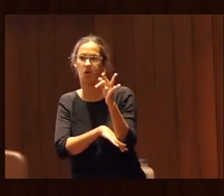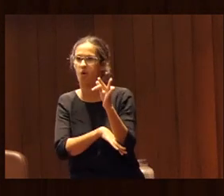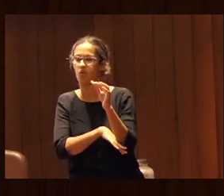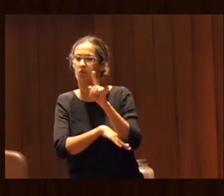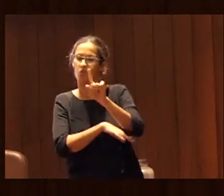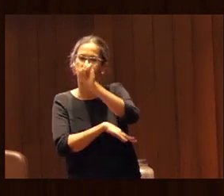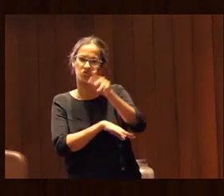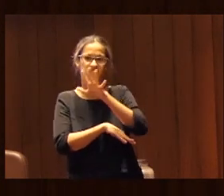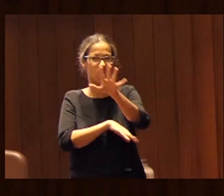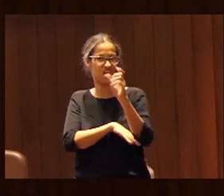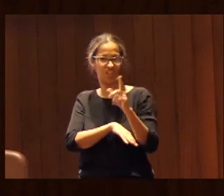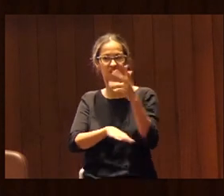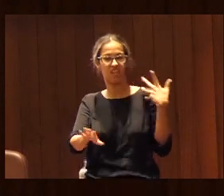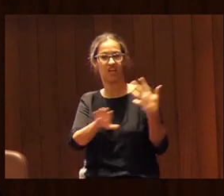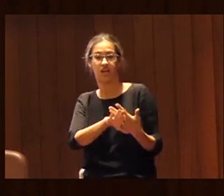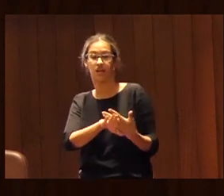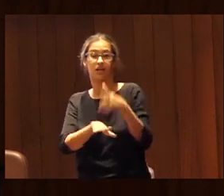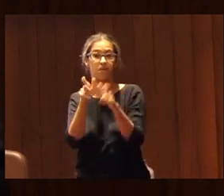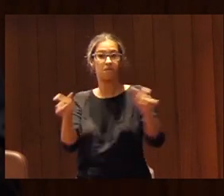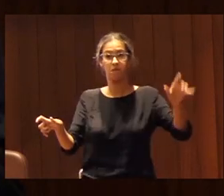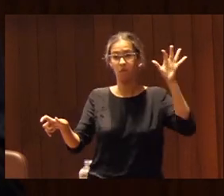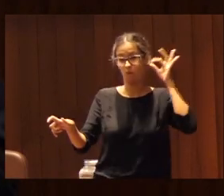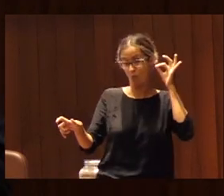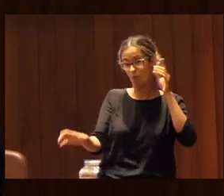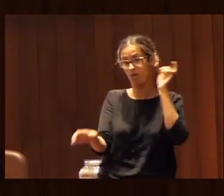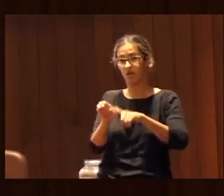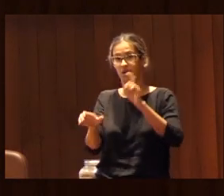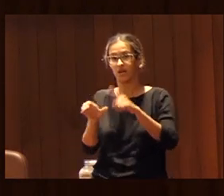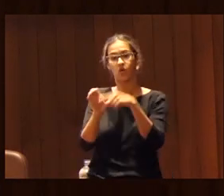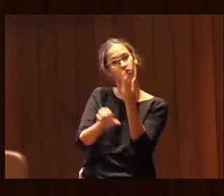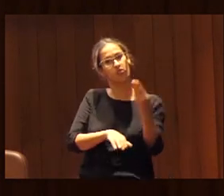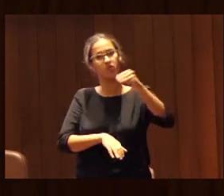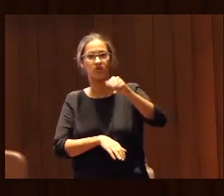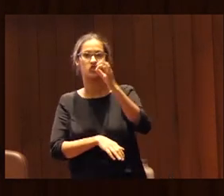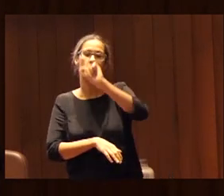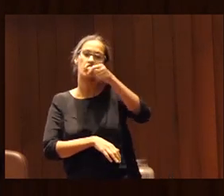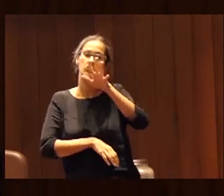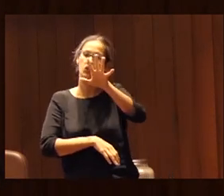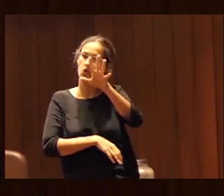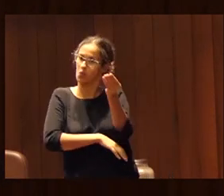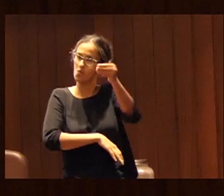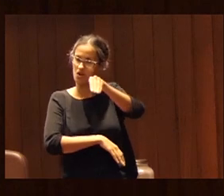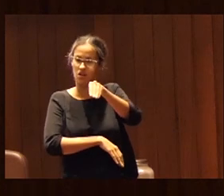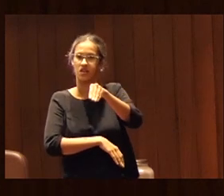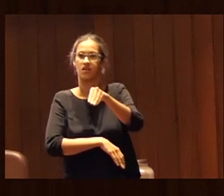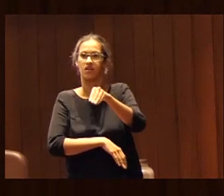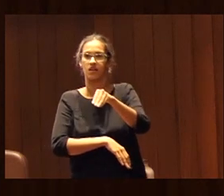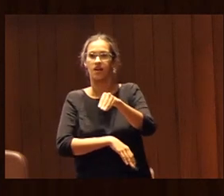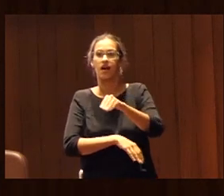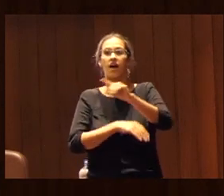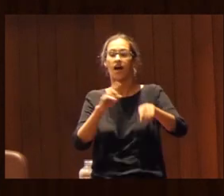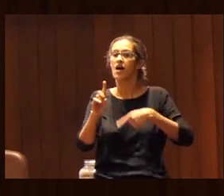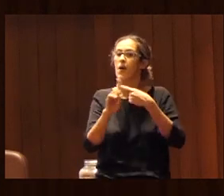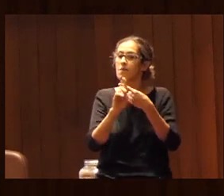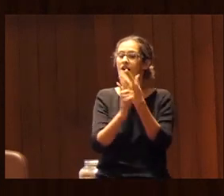que es lo habitual que la participación de mujeres tenga un plus de un 0,5 más orientado detrás el argumento que